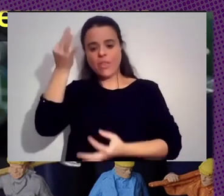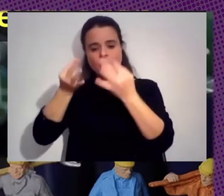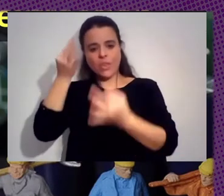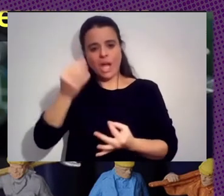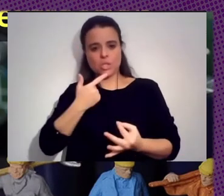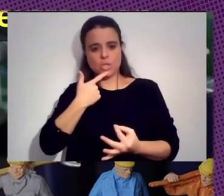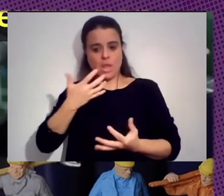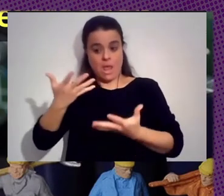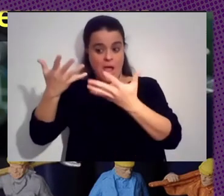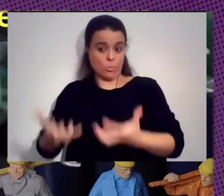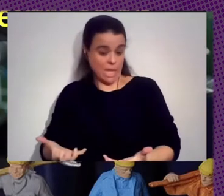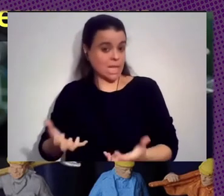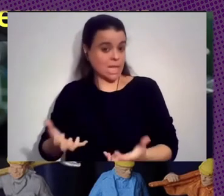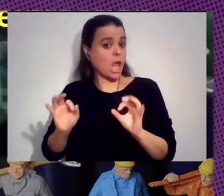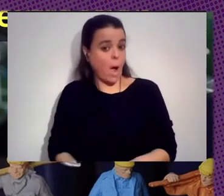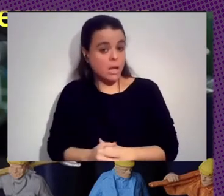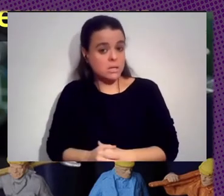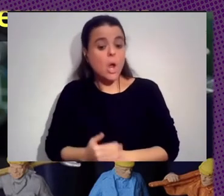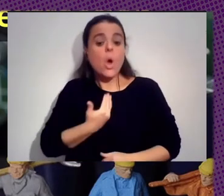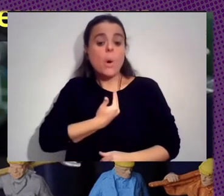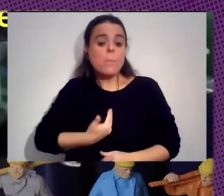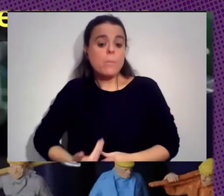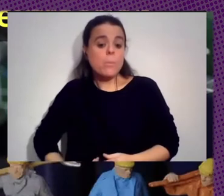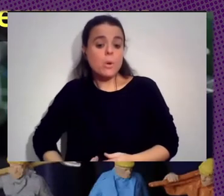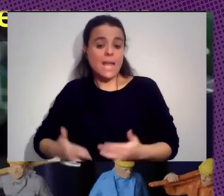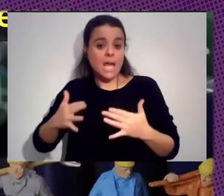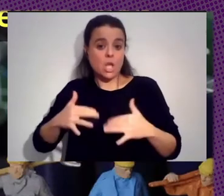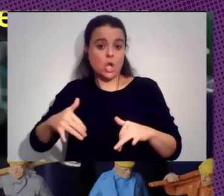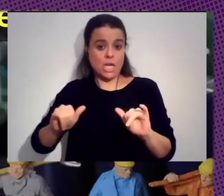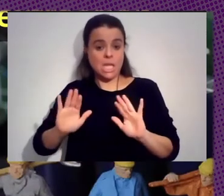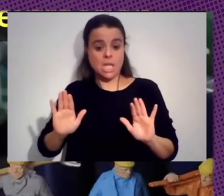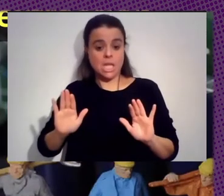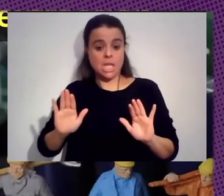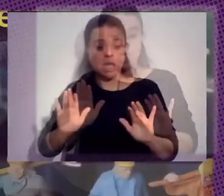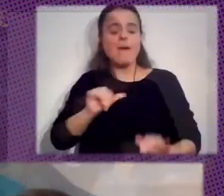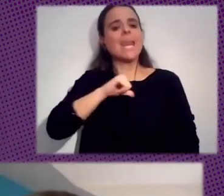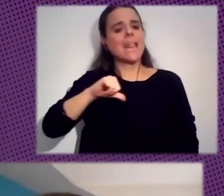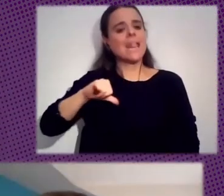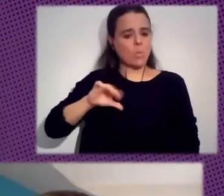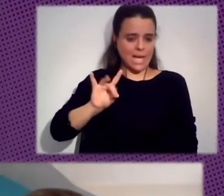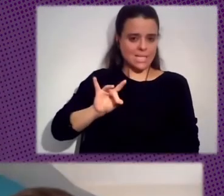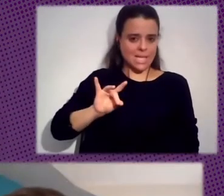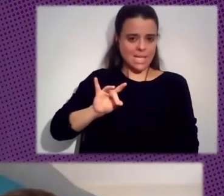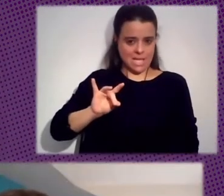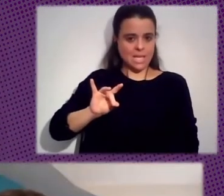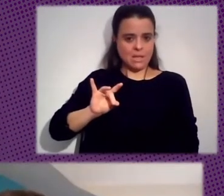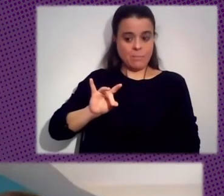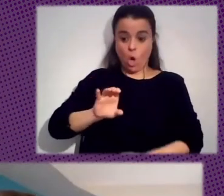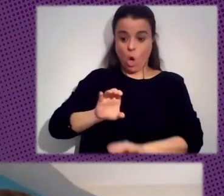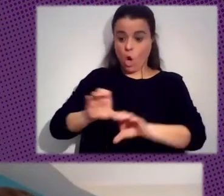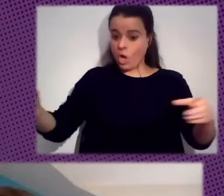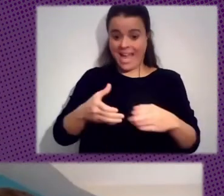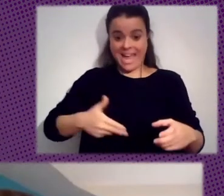Propietario Por Lo Menos En Forma Agregada Individualmente Si Tú Y Yo Los Producimos Pero Cuando Están De Forma